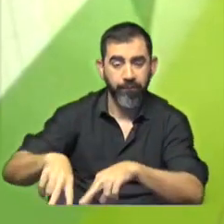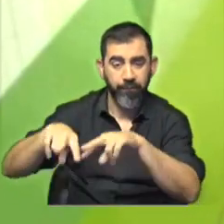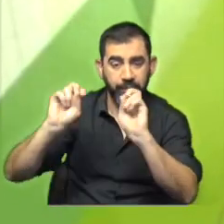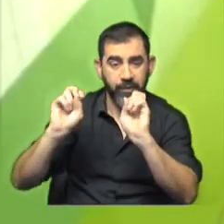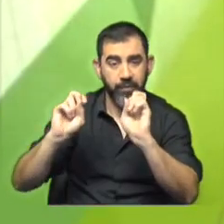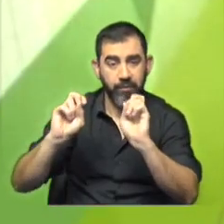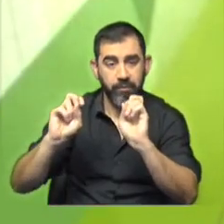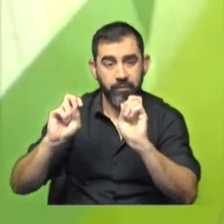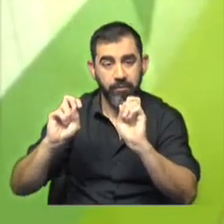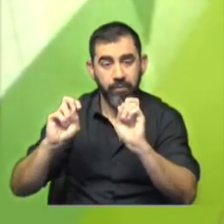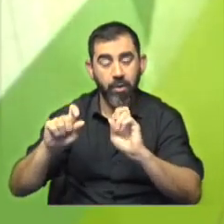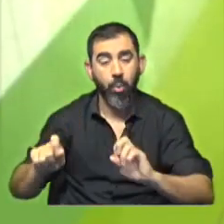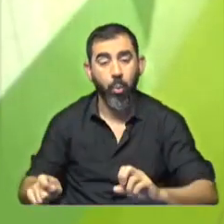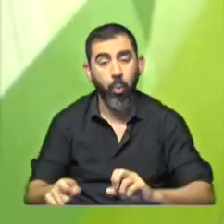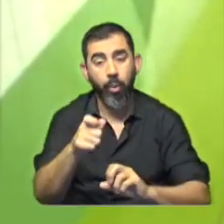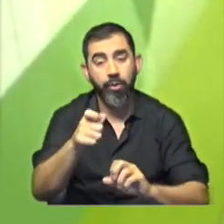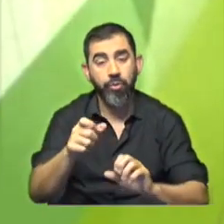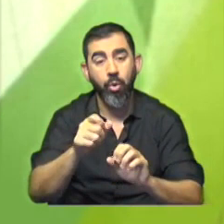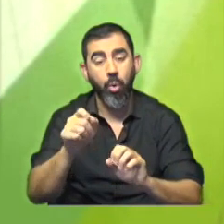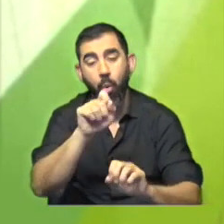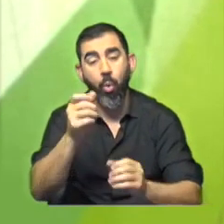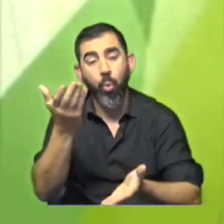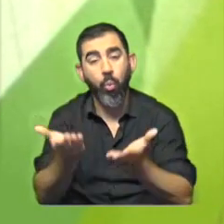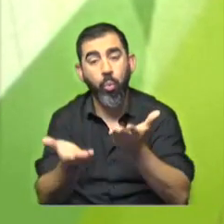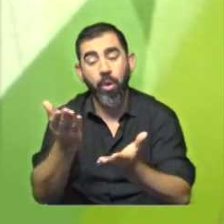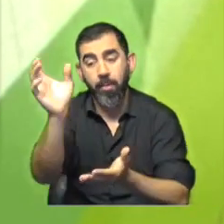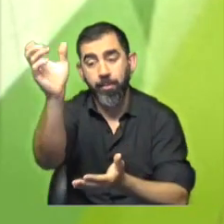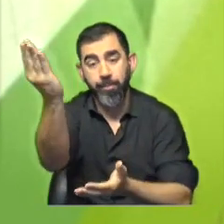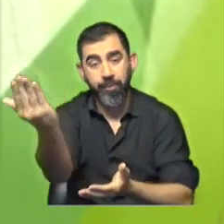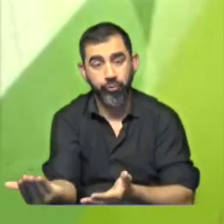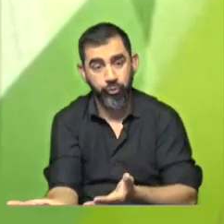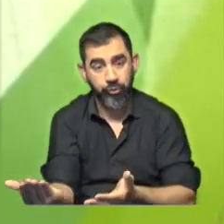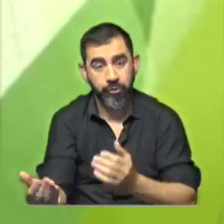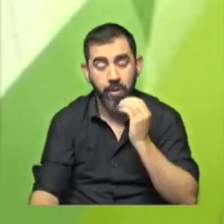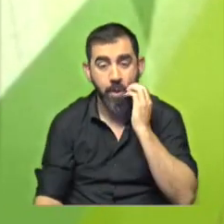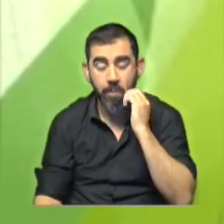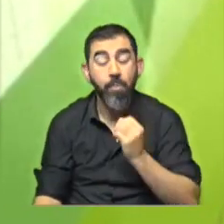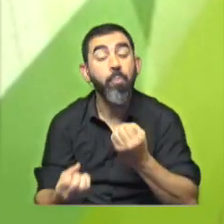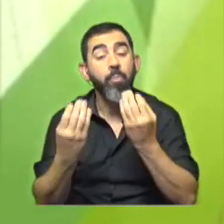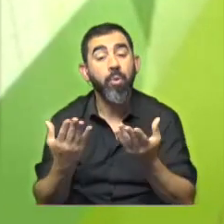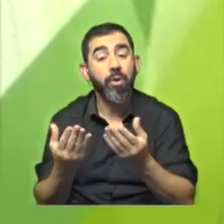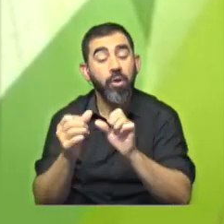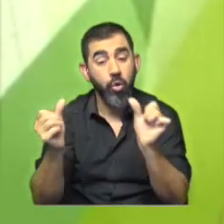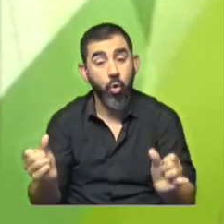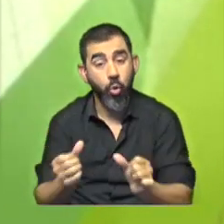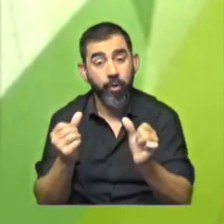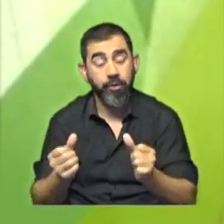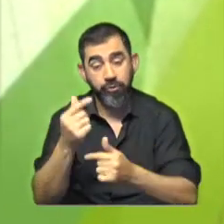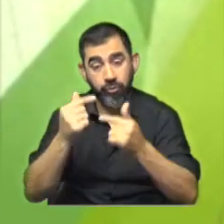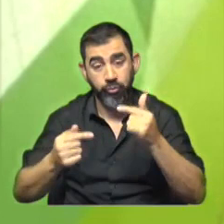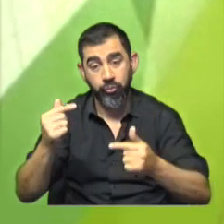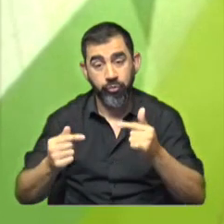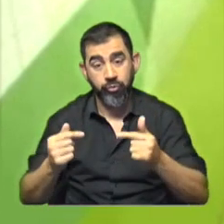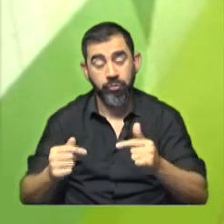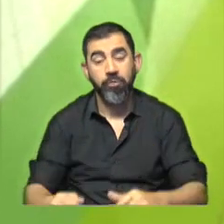enjuiciar ni juzgar a Maya Sicurel porque los actos atípicos que